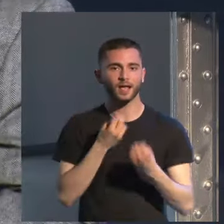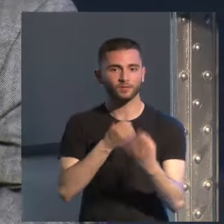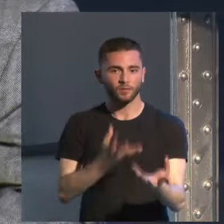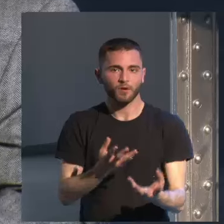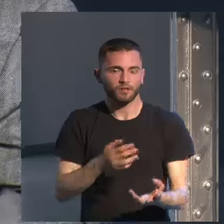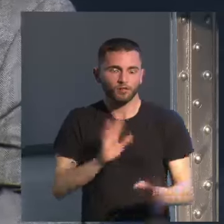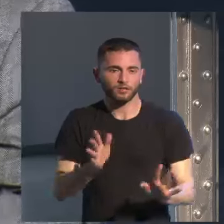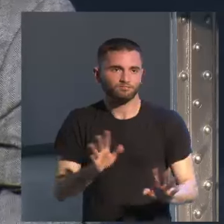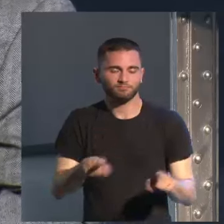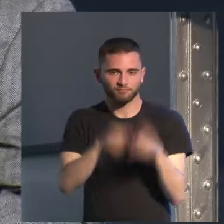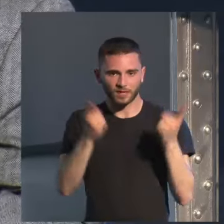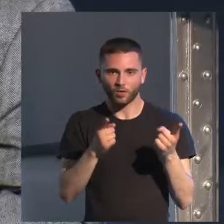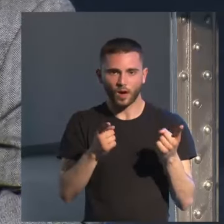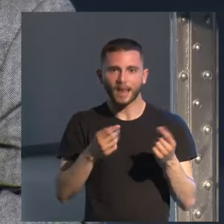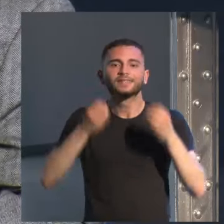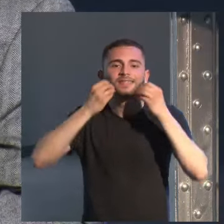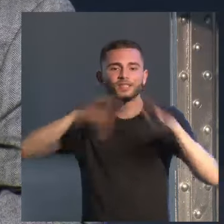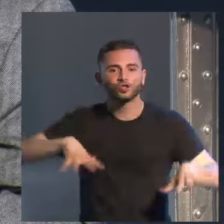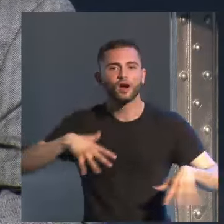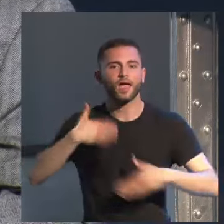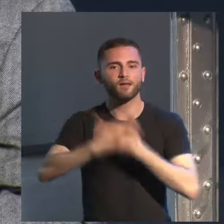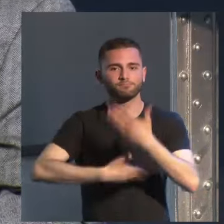desarrolle una historia en la que